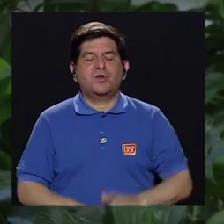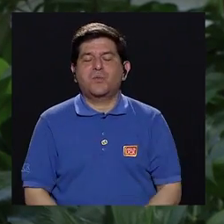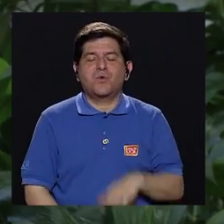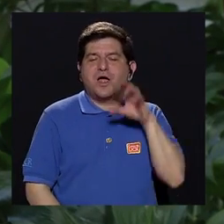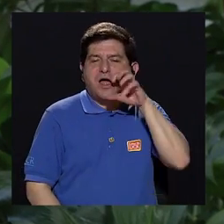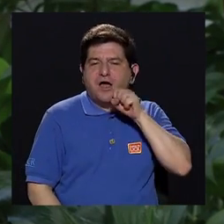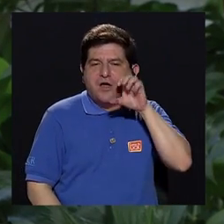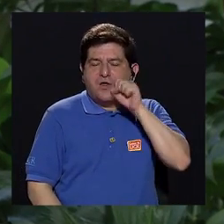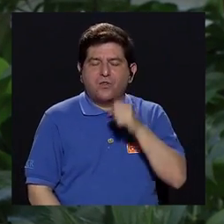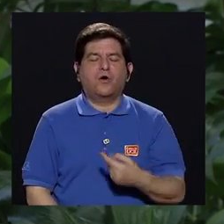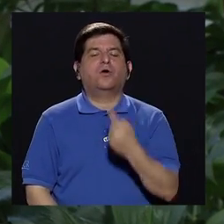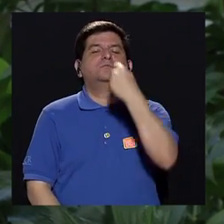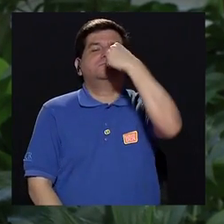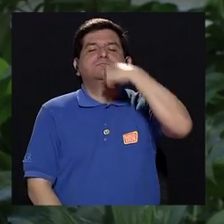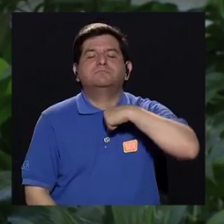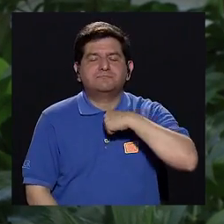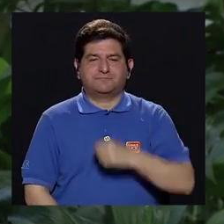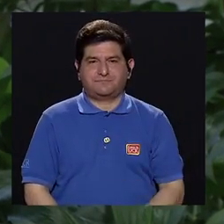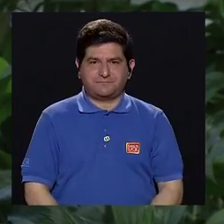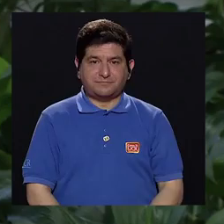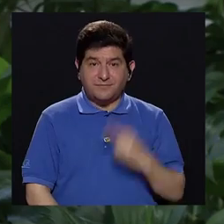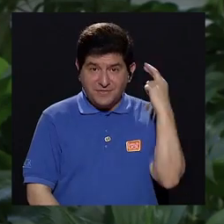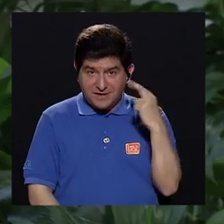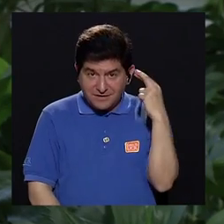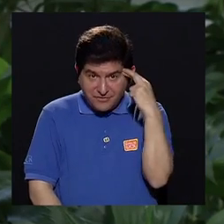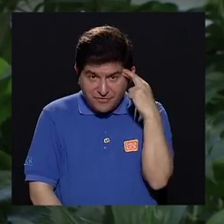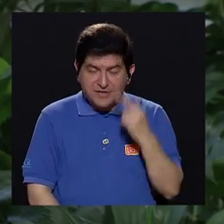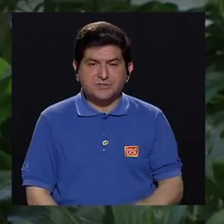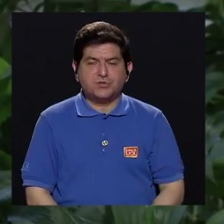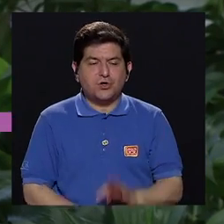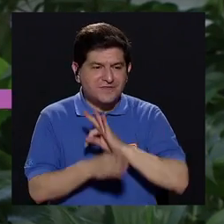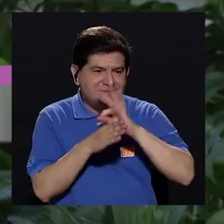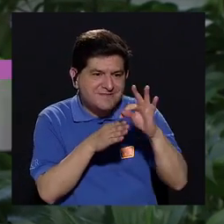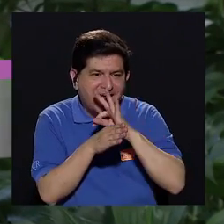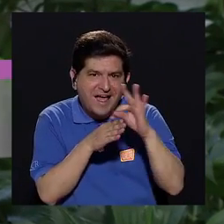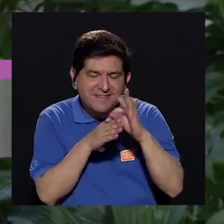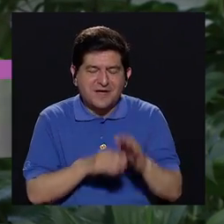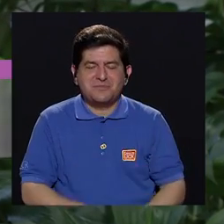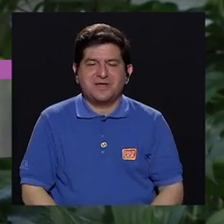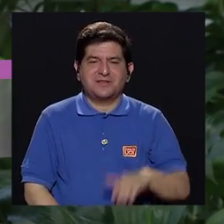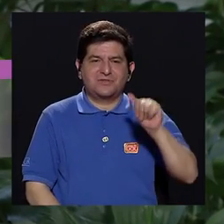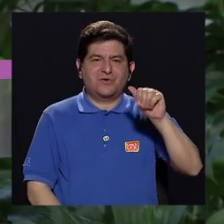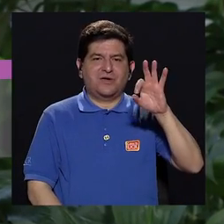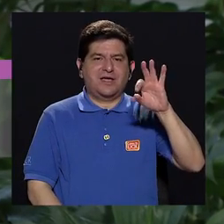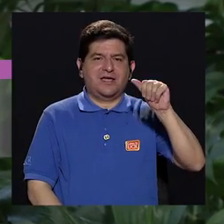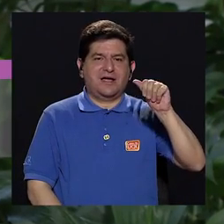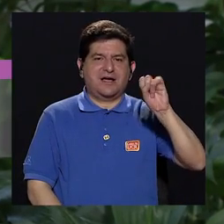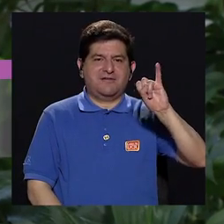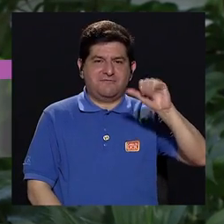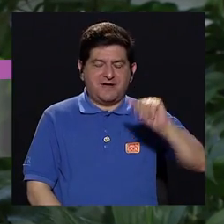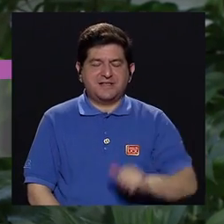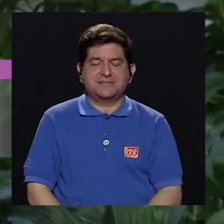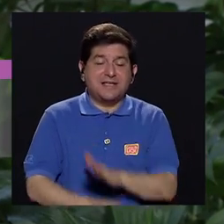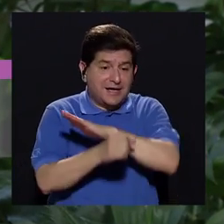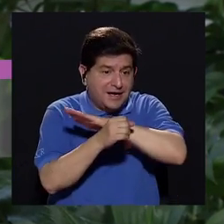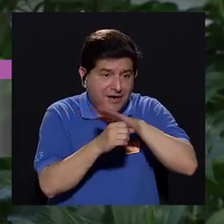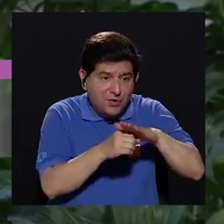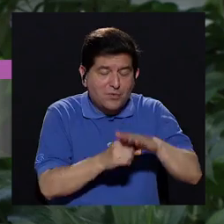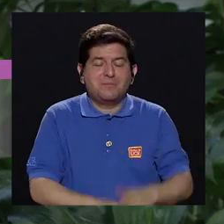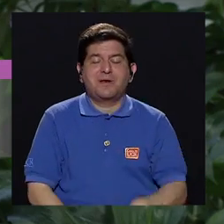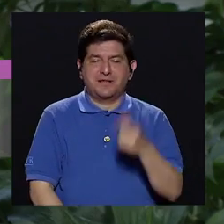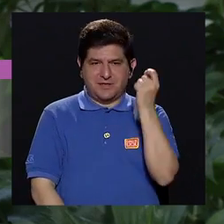masticar bien, no puedo deglutir bien. Por eso es que el tratamiento a nivel de afasia es muy integral. Tiene que verse